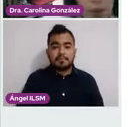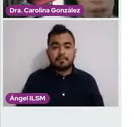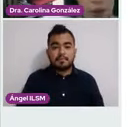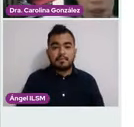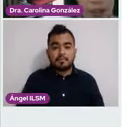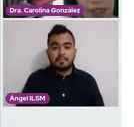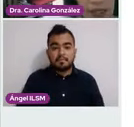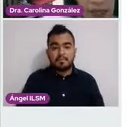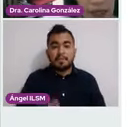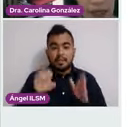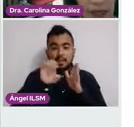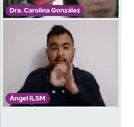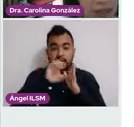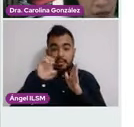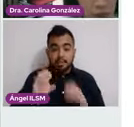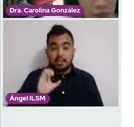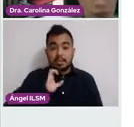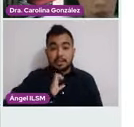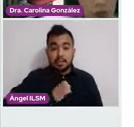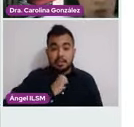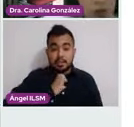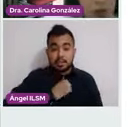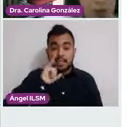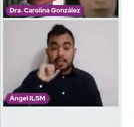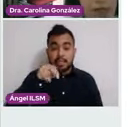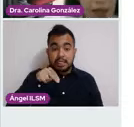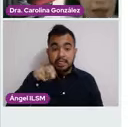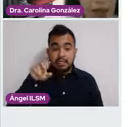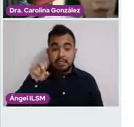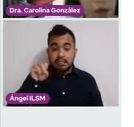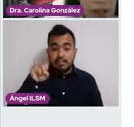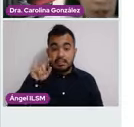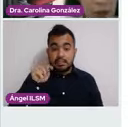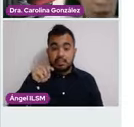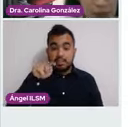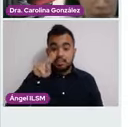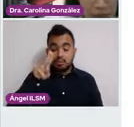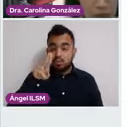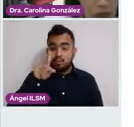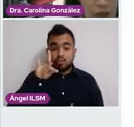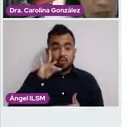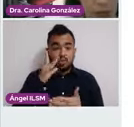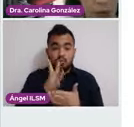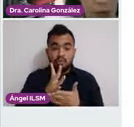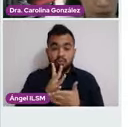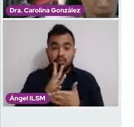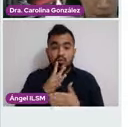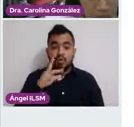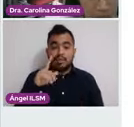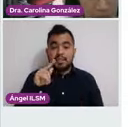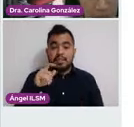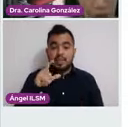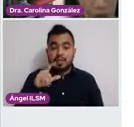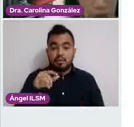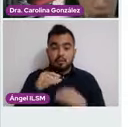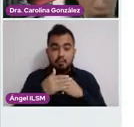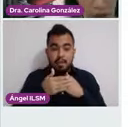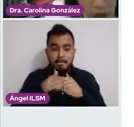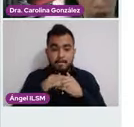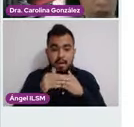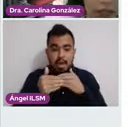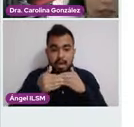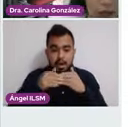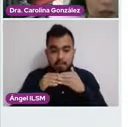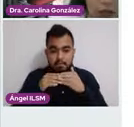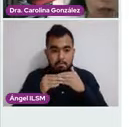Por ejemplo, el cáncer in situ solo va a estar confinado a epitelio sin rebasar la membrana basal. Entonces,